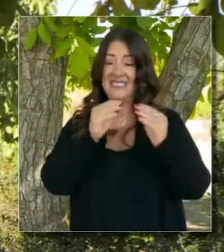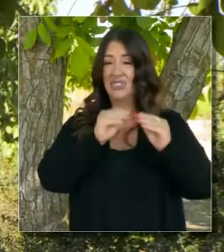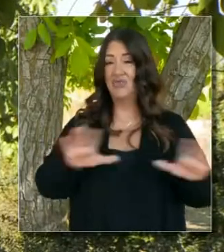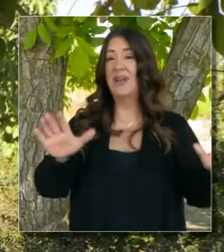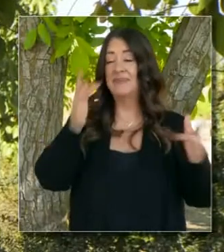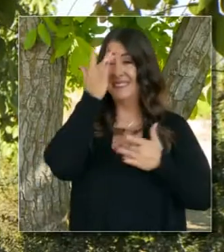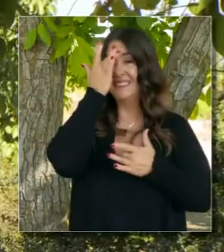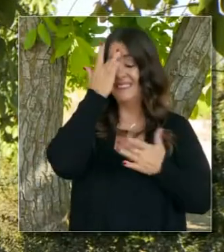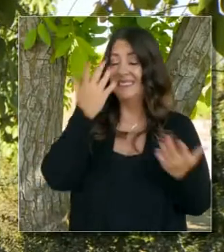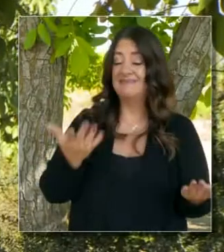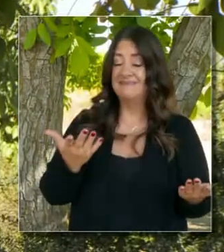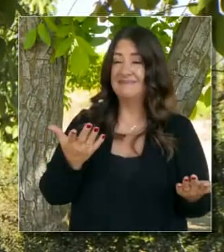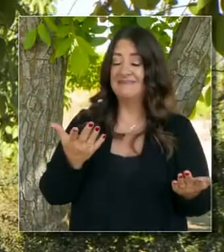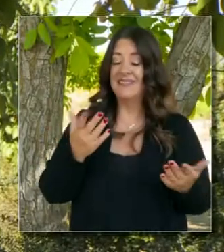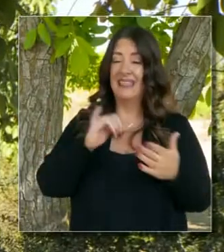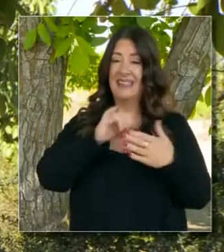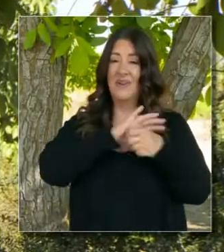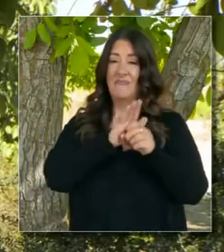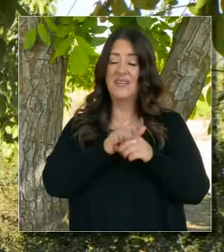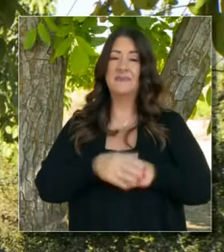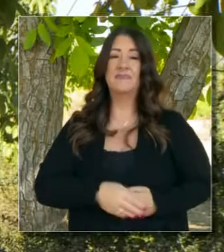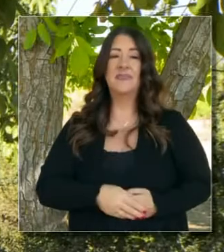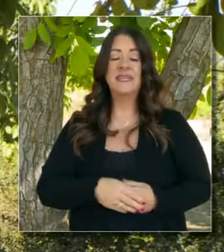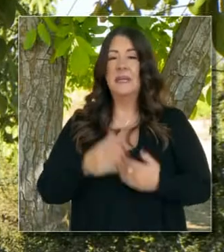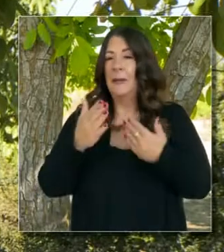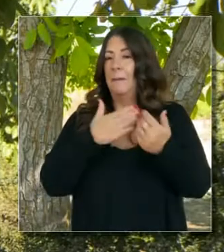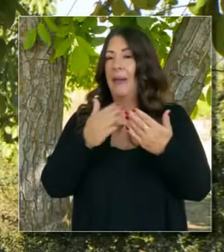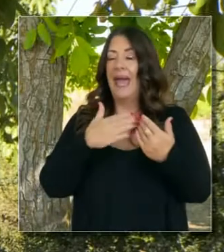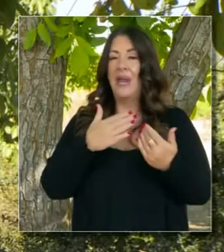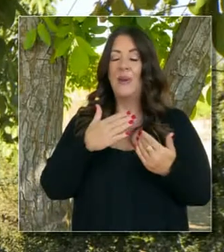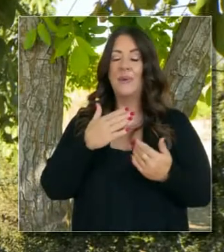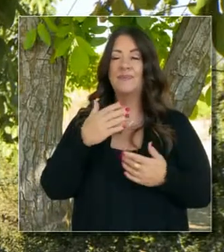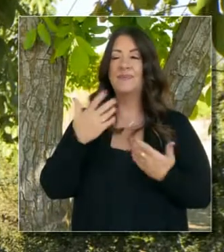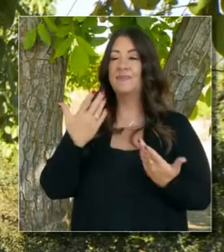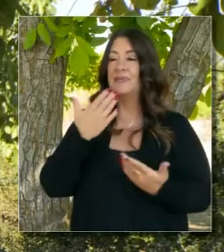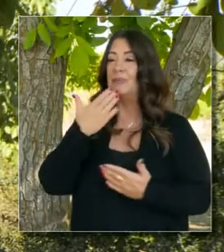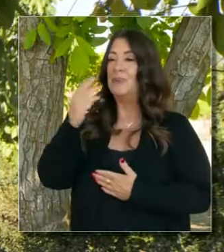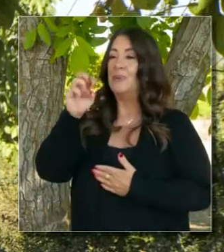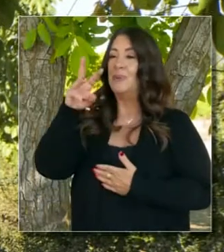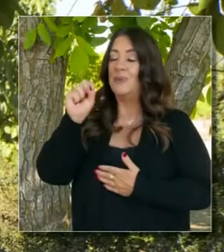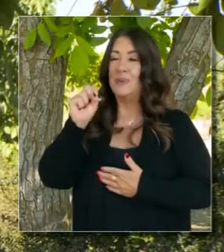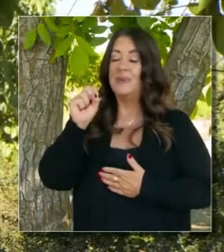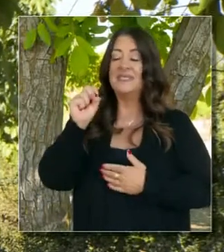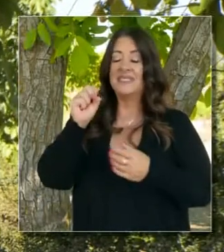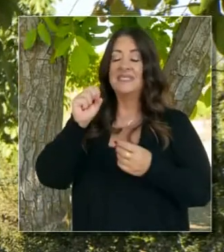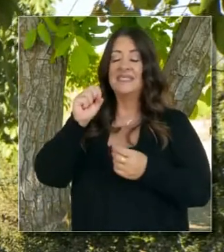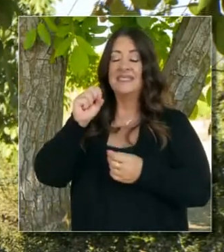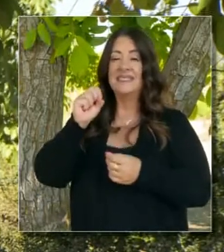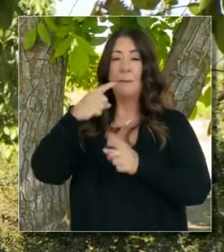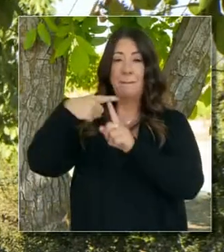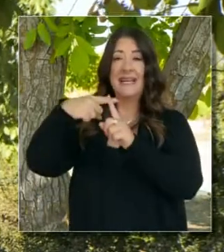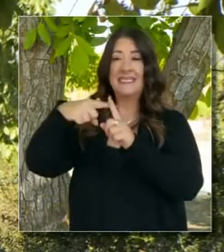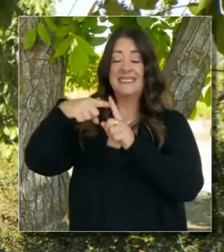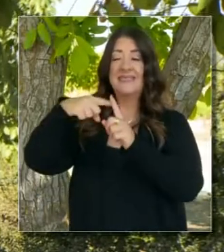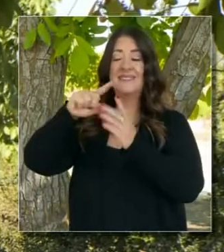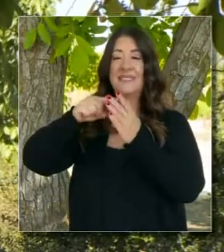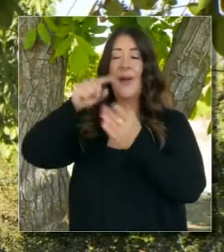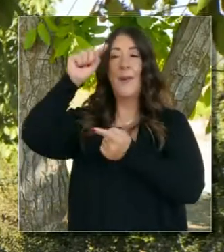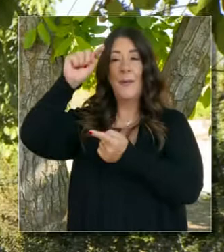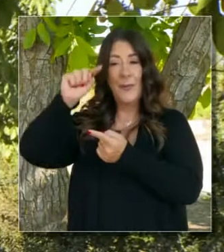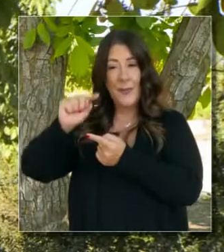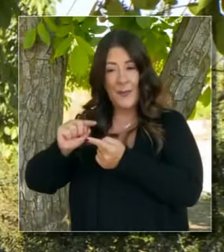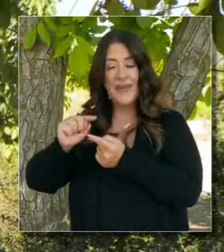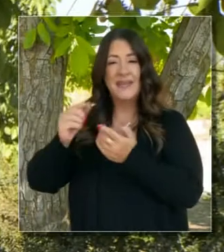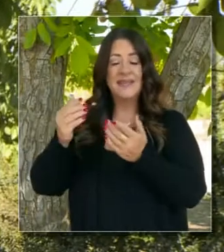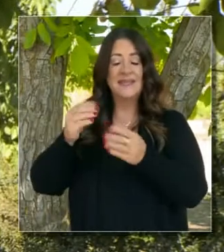cuán fácil se transmite esta enfermedad y cómo a pesar de buenas noticias e índices de positividad van baja